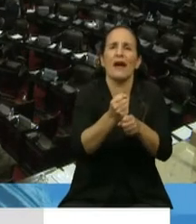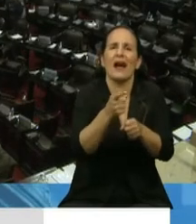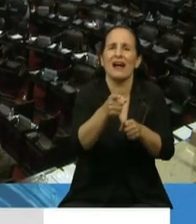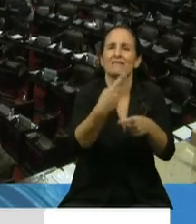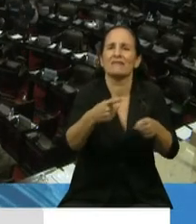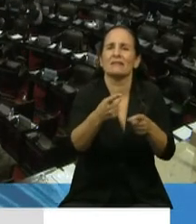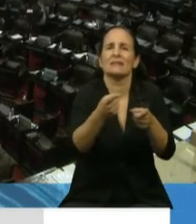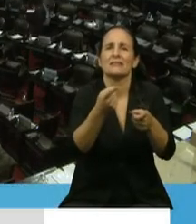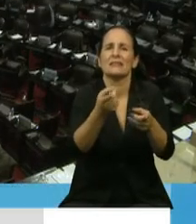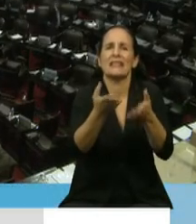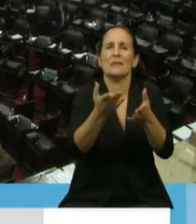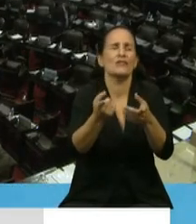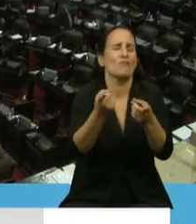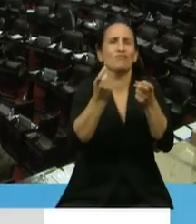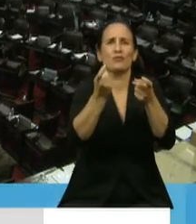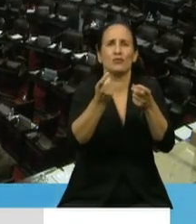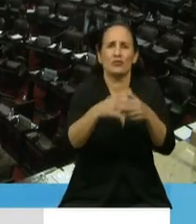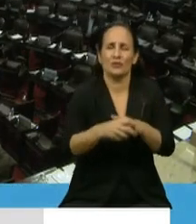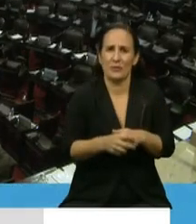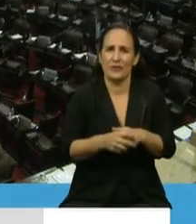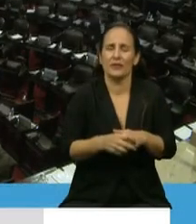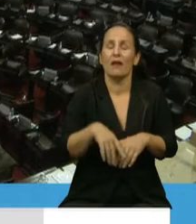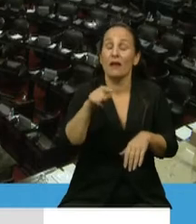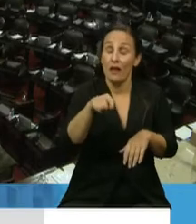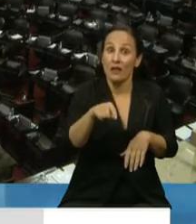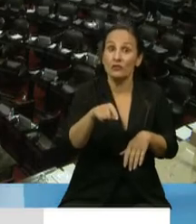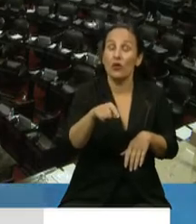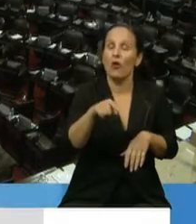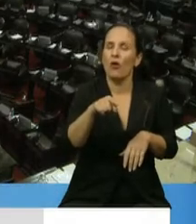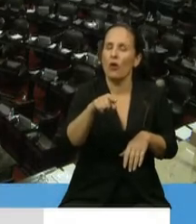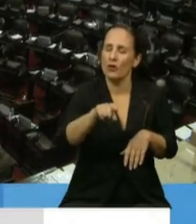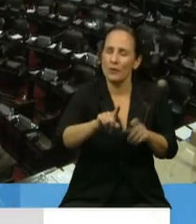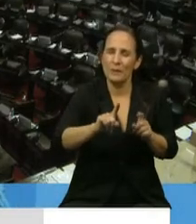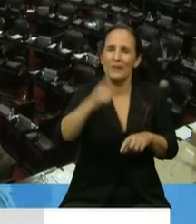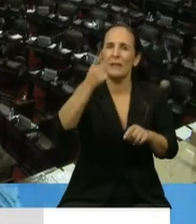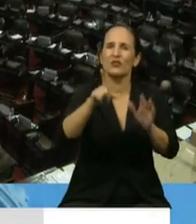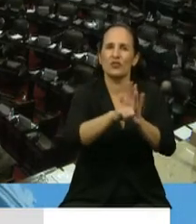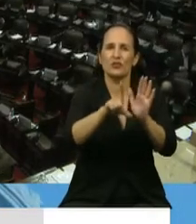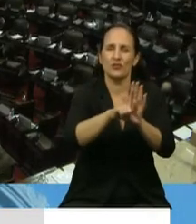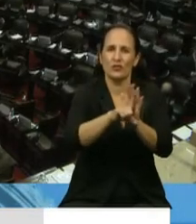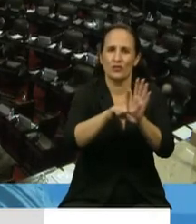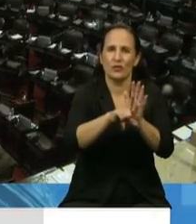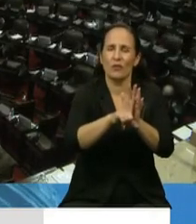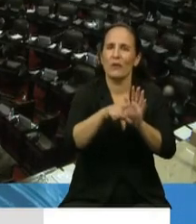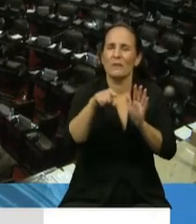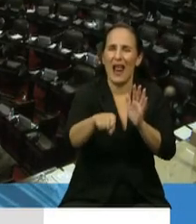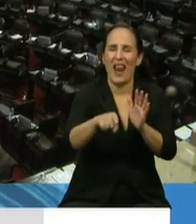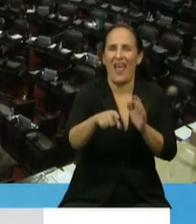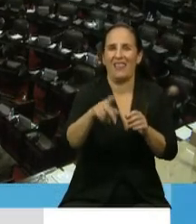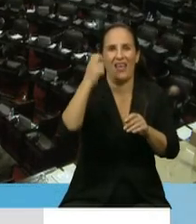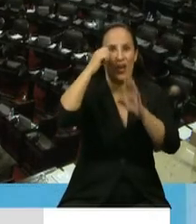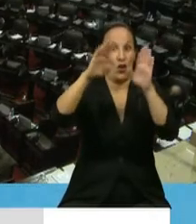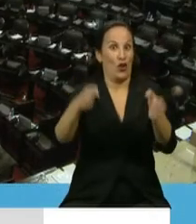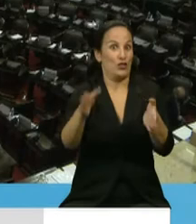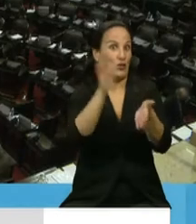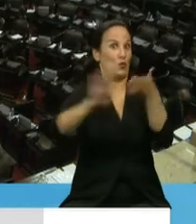que salir igual. Pero esto es lo que pudimos acordar en esta primera ley de este nuevo Congreso. Es